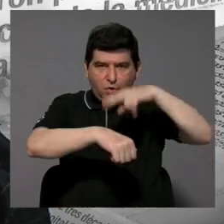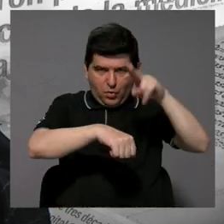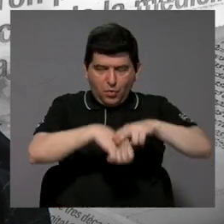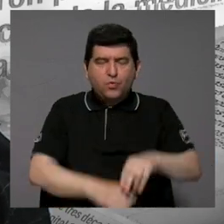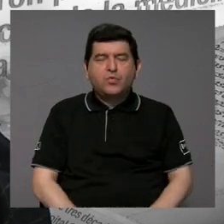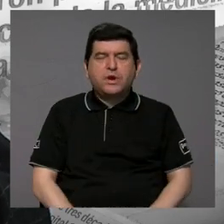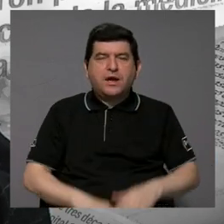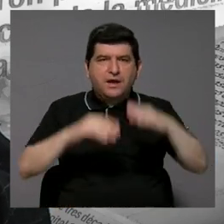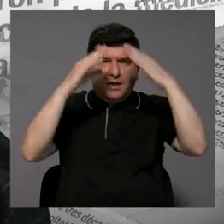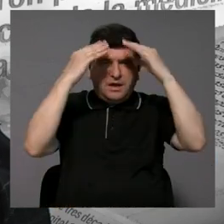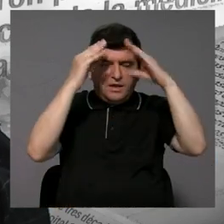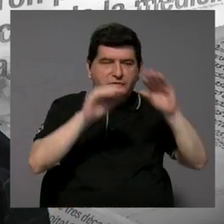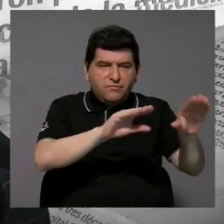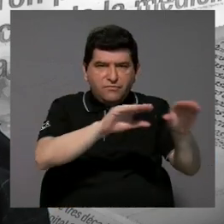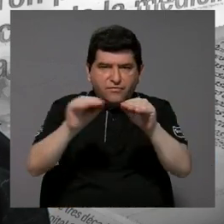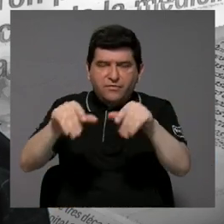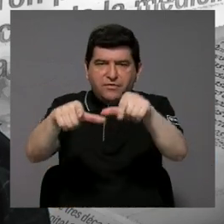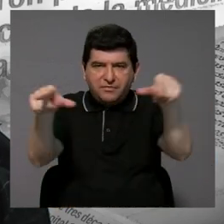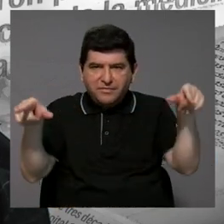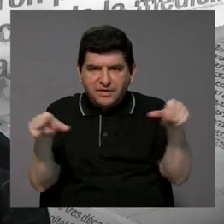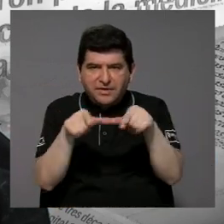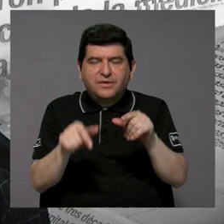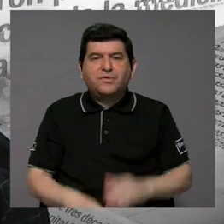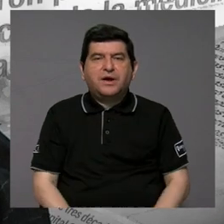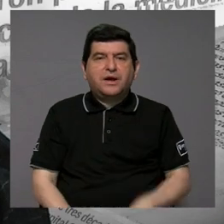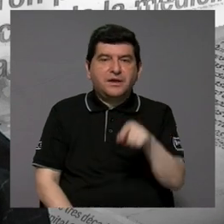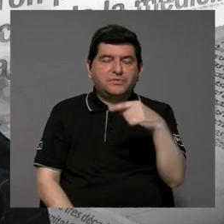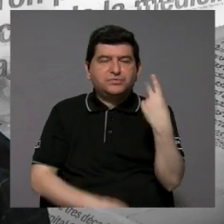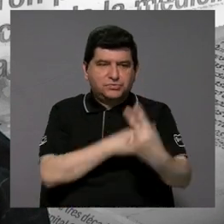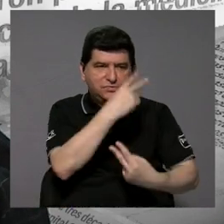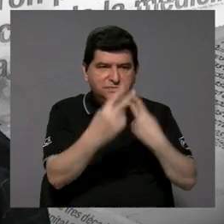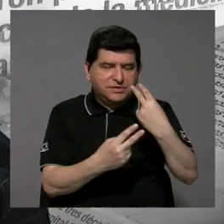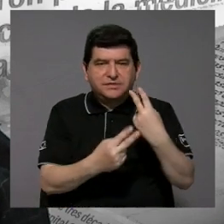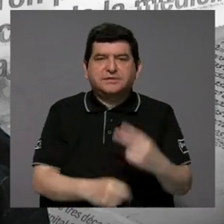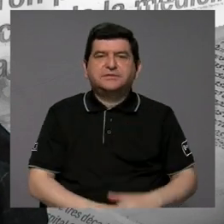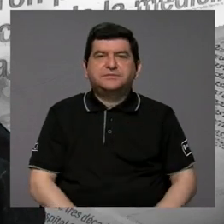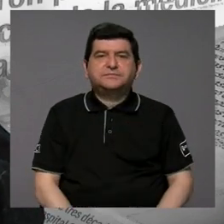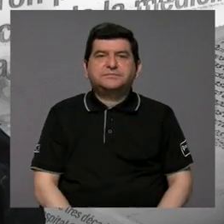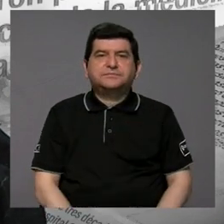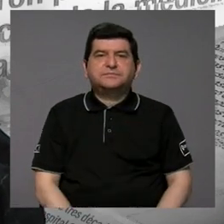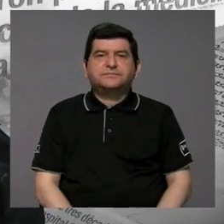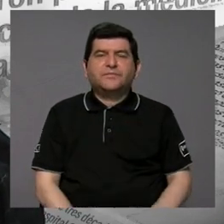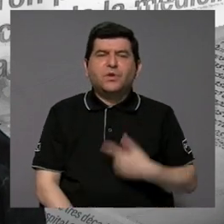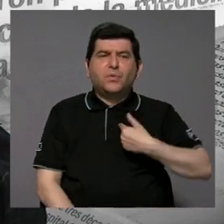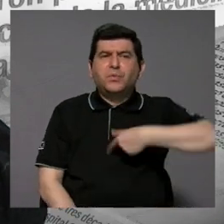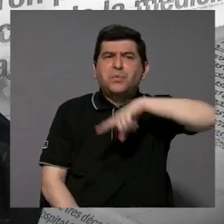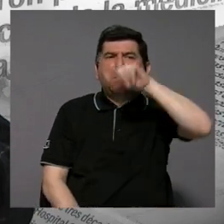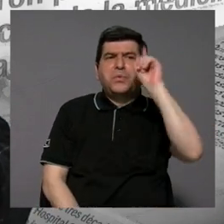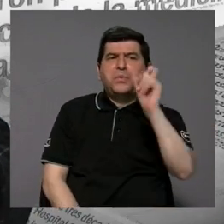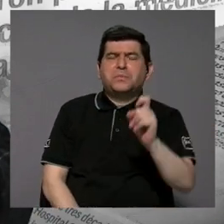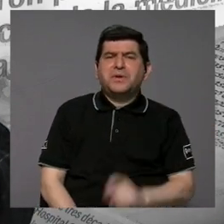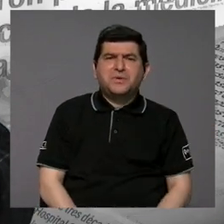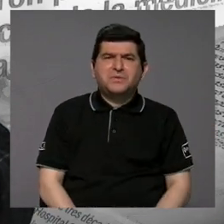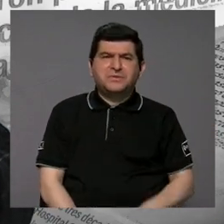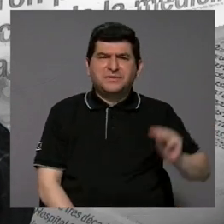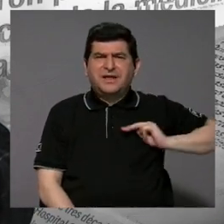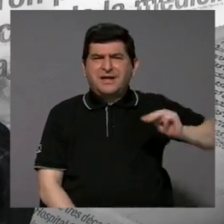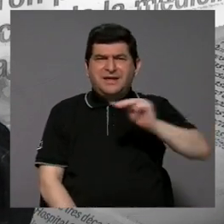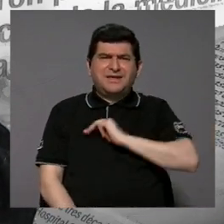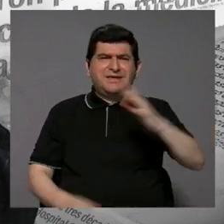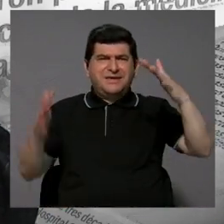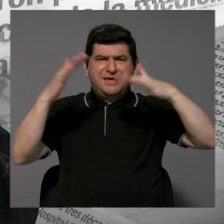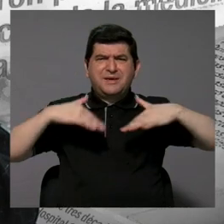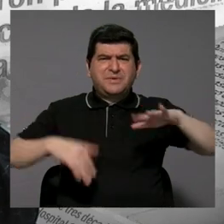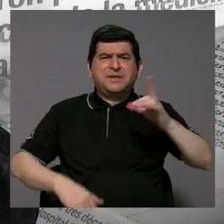informes de lo que encuentra en campo cuando ustedes hacen visitas, uno pregunta, ¿y dónde está el MINAE?